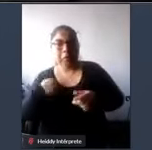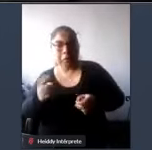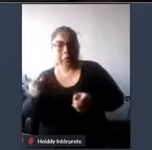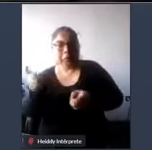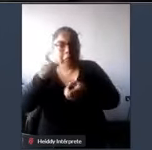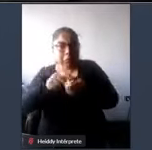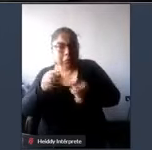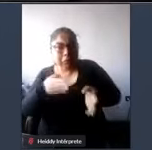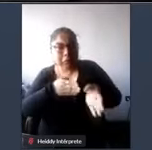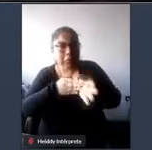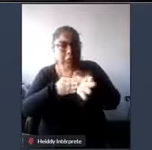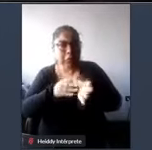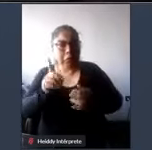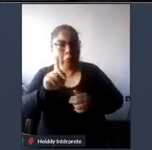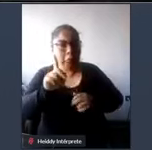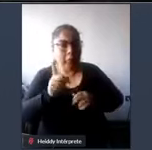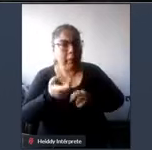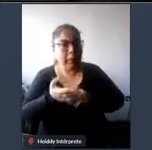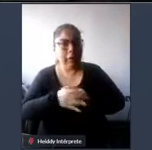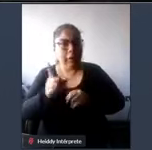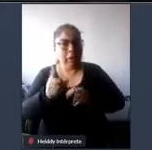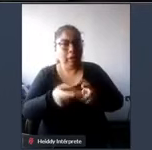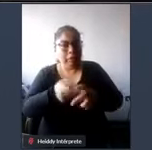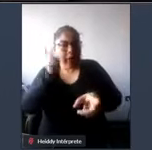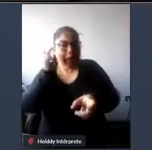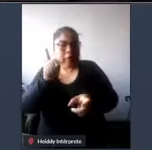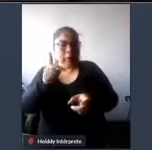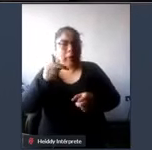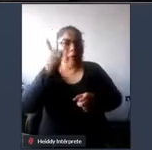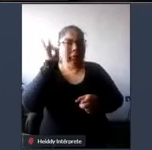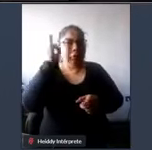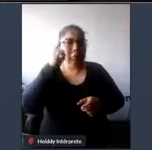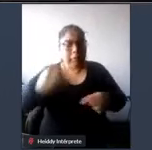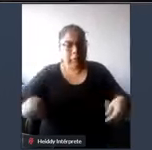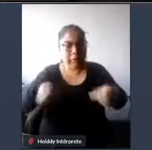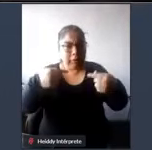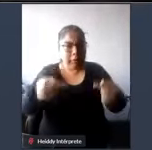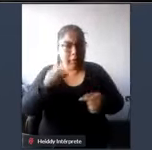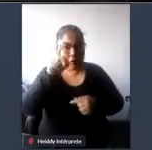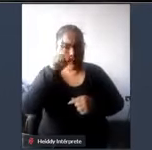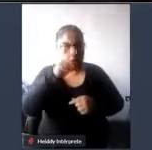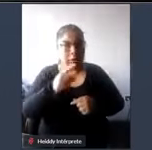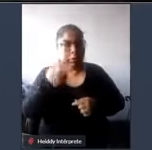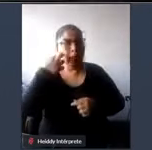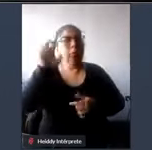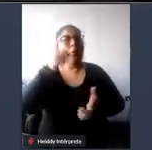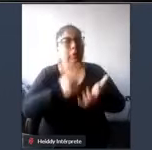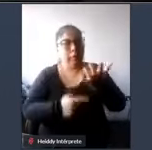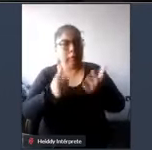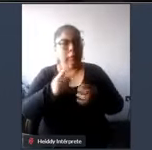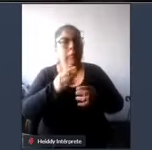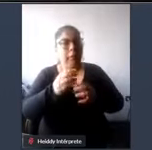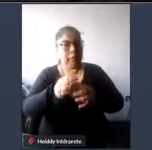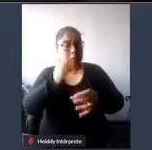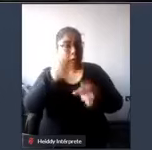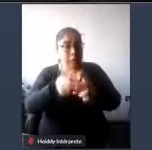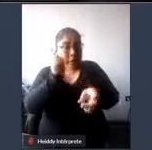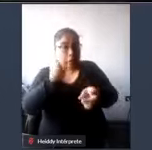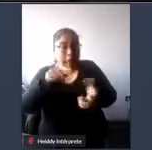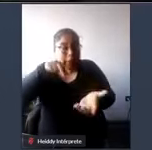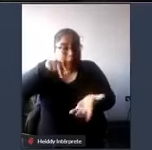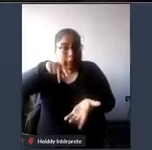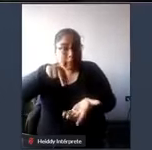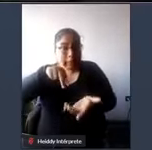poder evacuar a una persona que está en una silla de ruedas ¿por qué? porque la evacuación se hace caminando